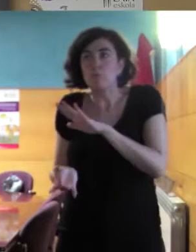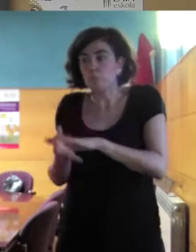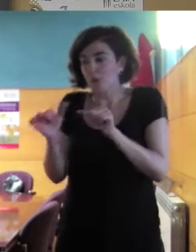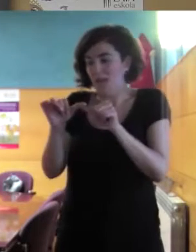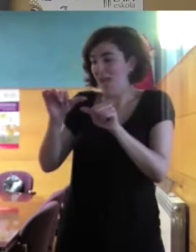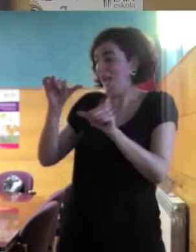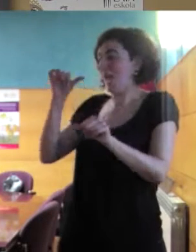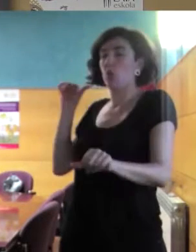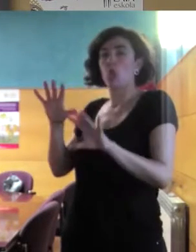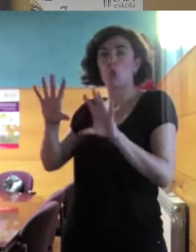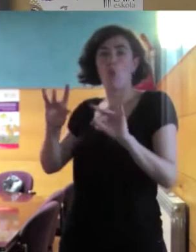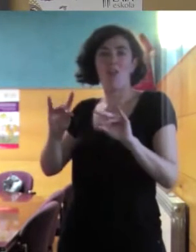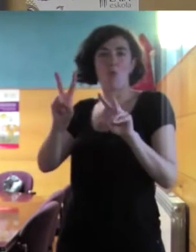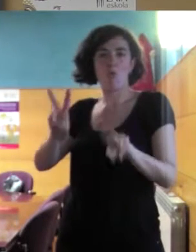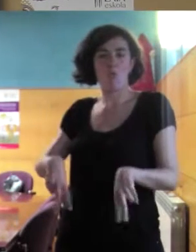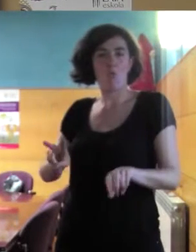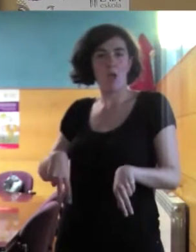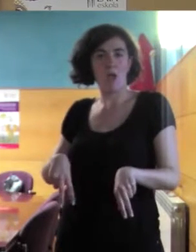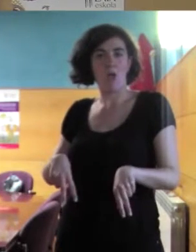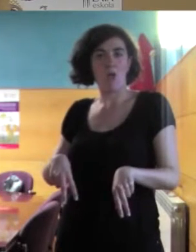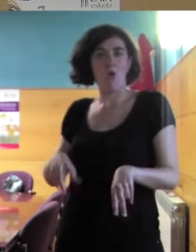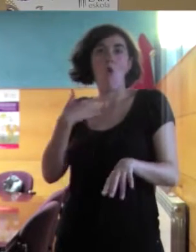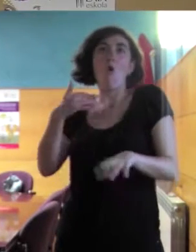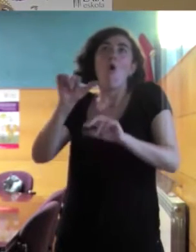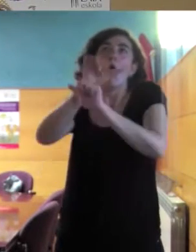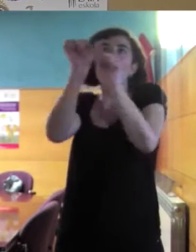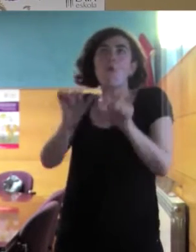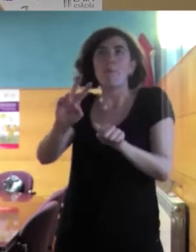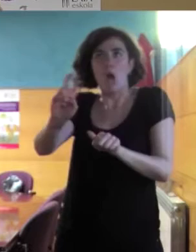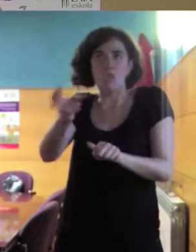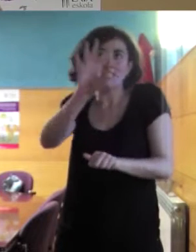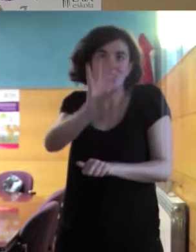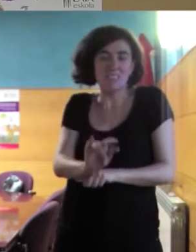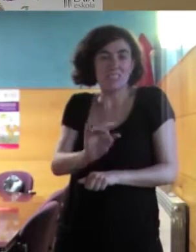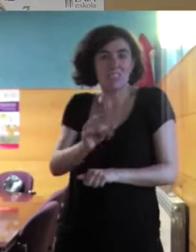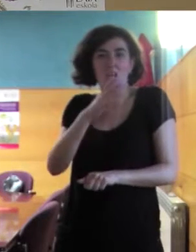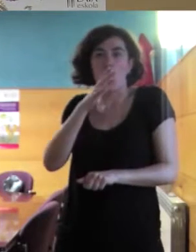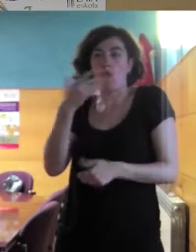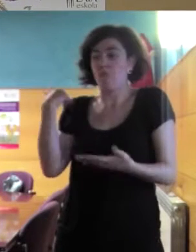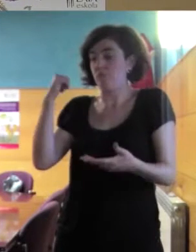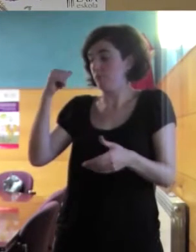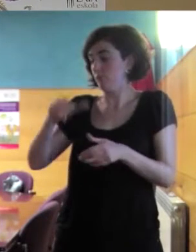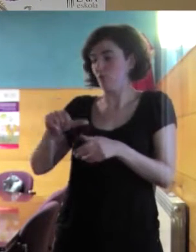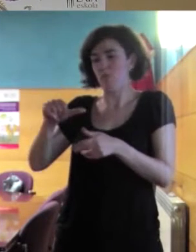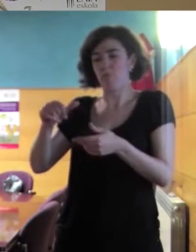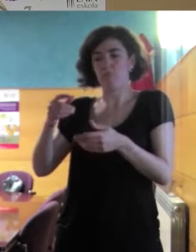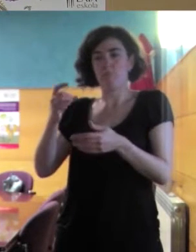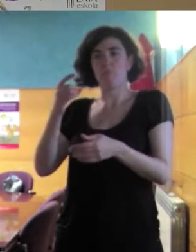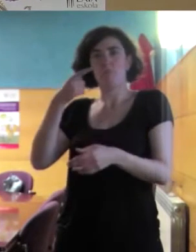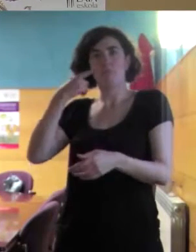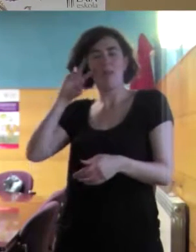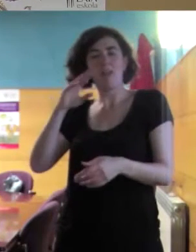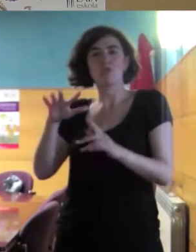ahora, o que habíamos conocido con otras formas, y las formas que nos llegan ahora son diferentes, y entonces nos provocan